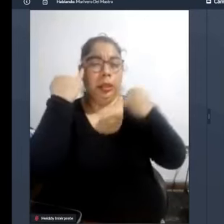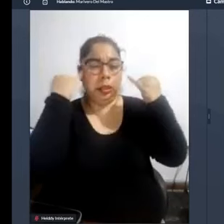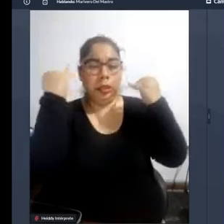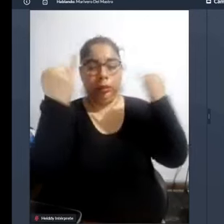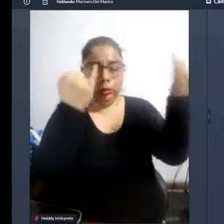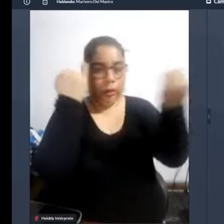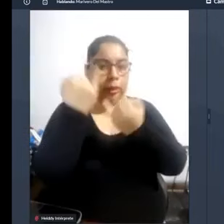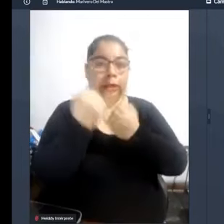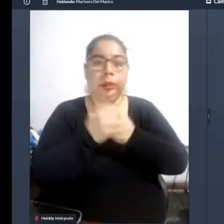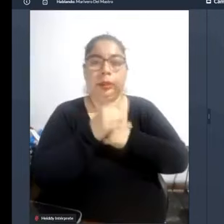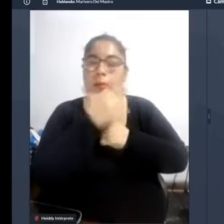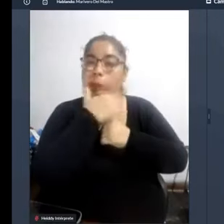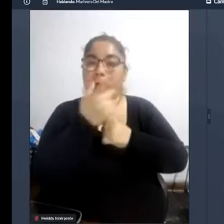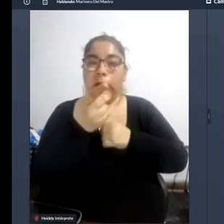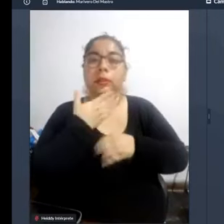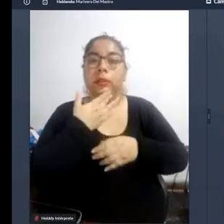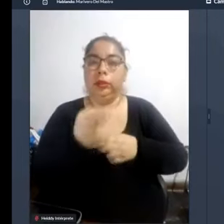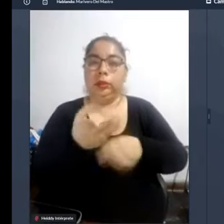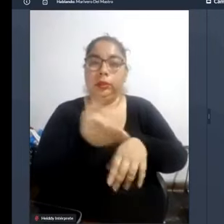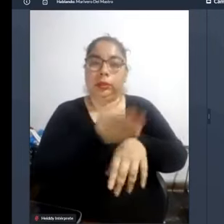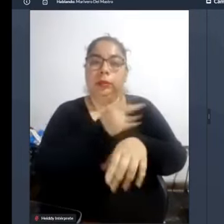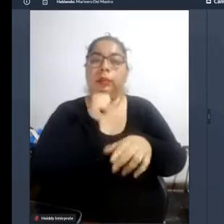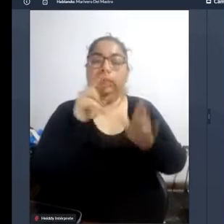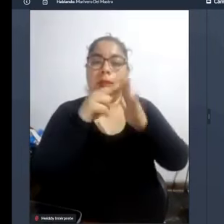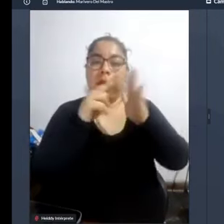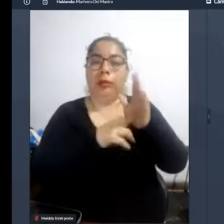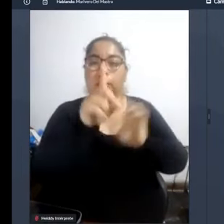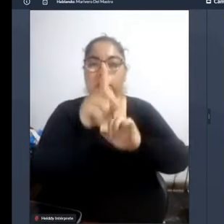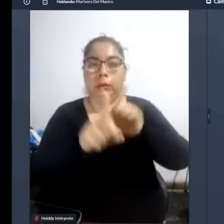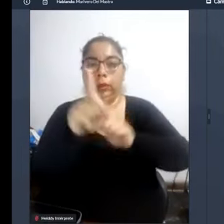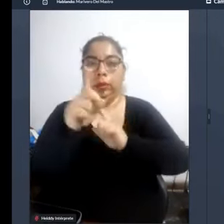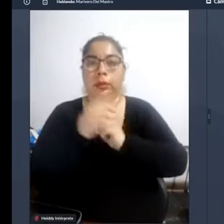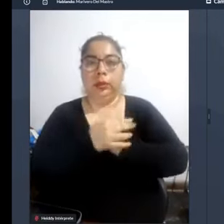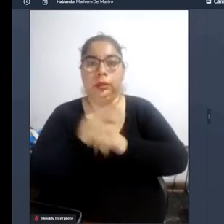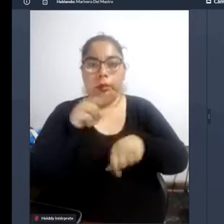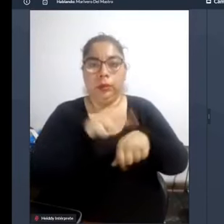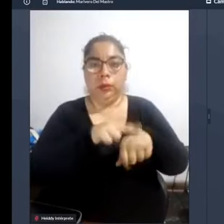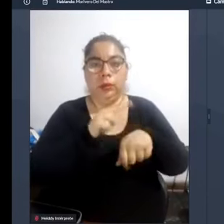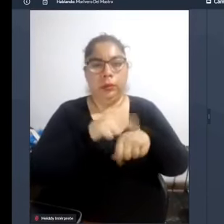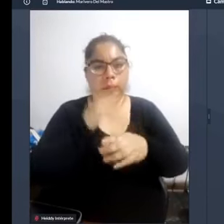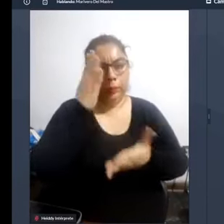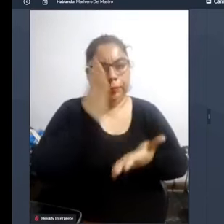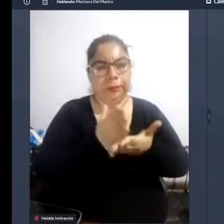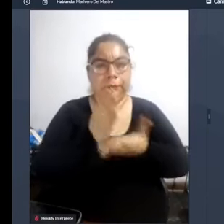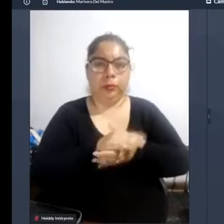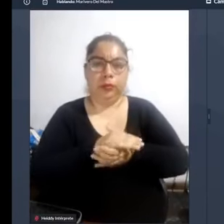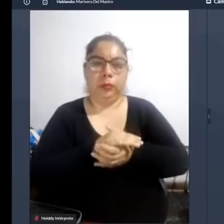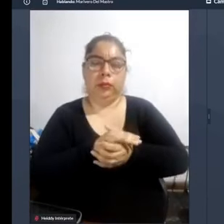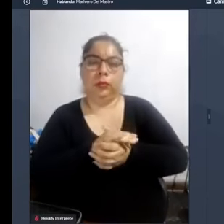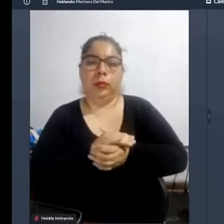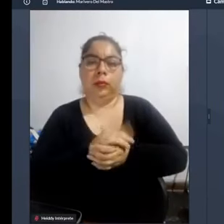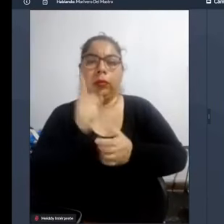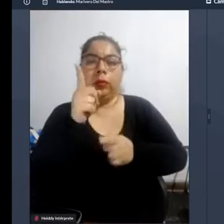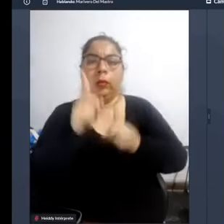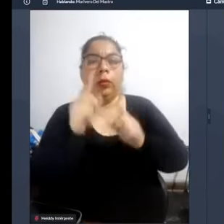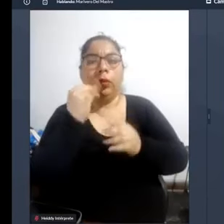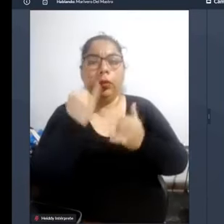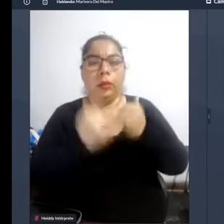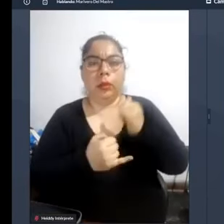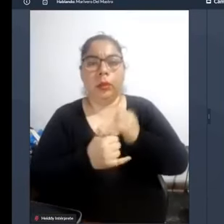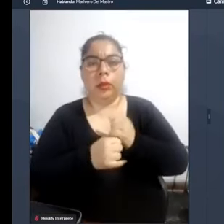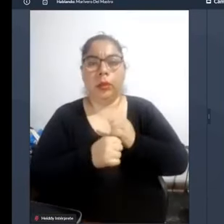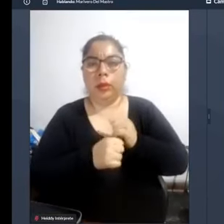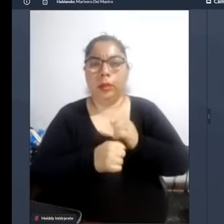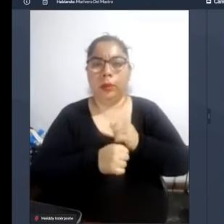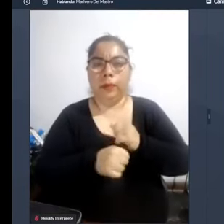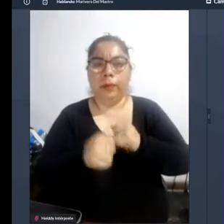se señaló faltan reglamentar algunas normas más concretas sin embargo creo que lo que es indispensable